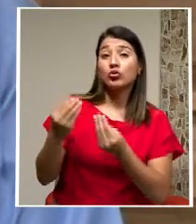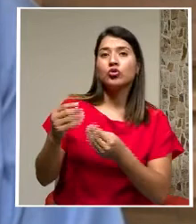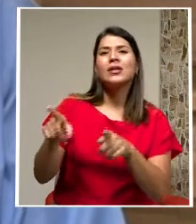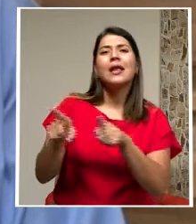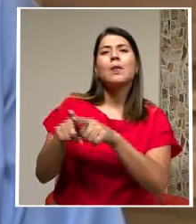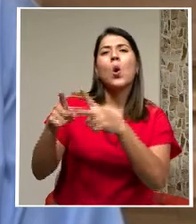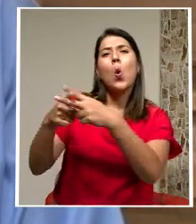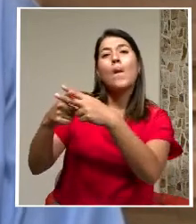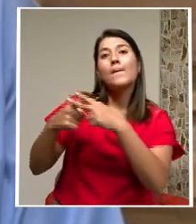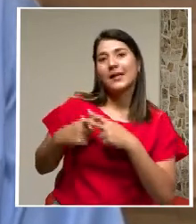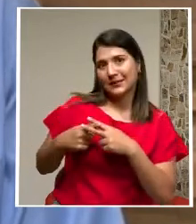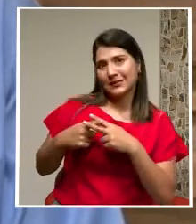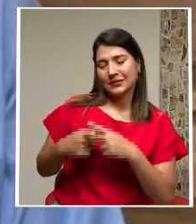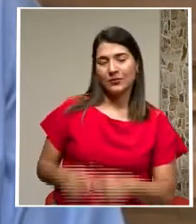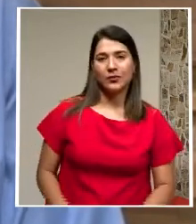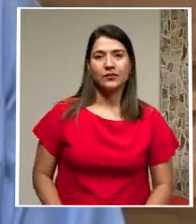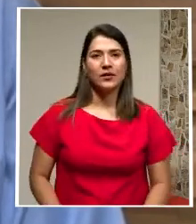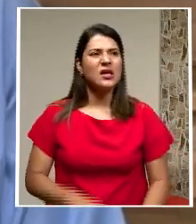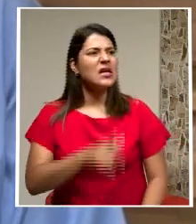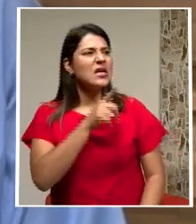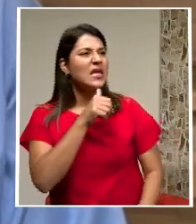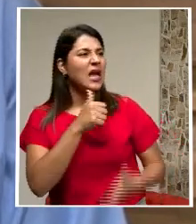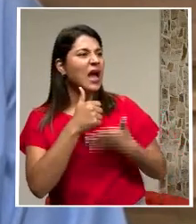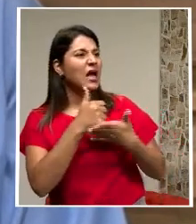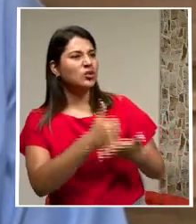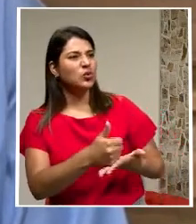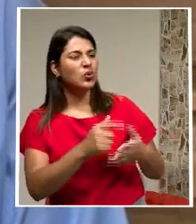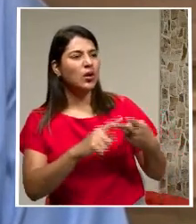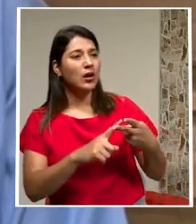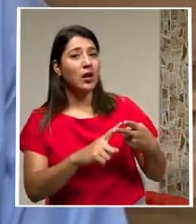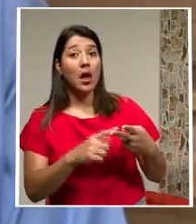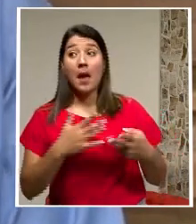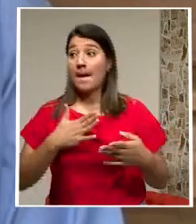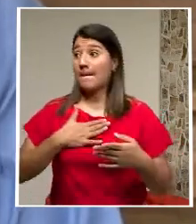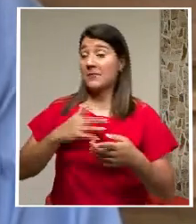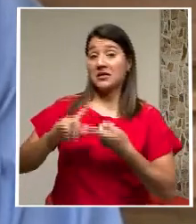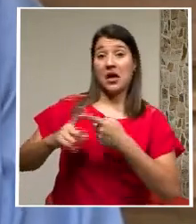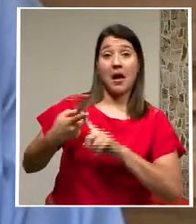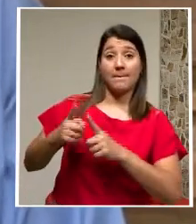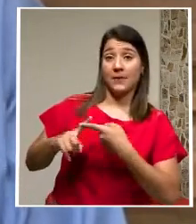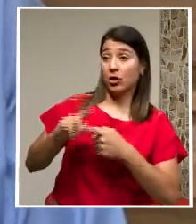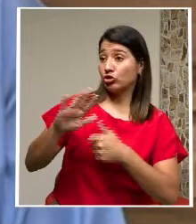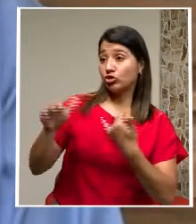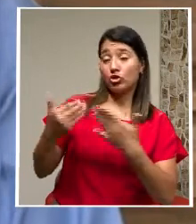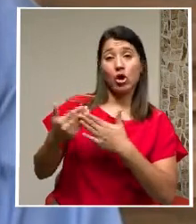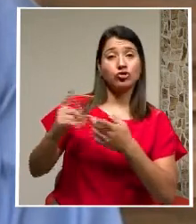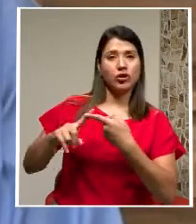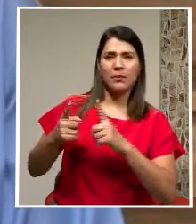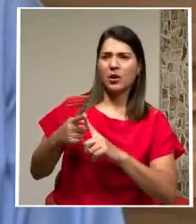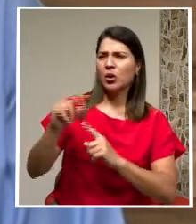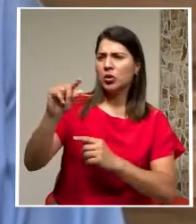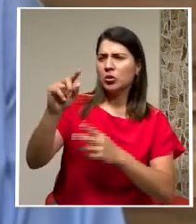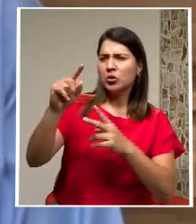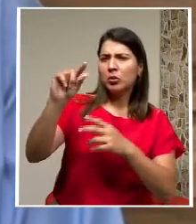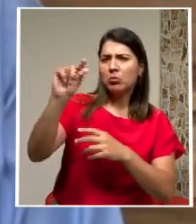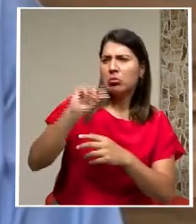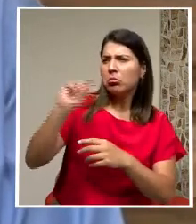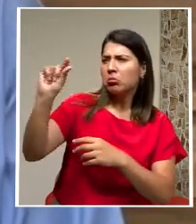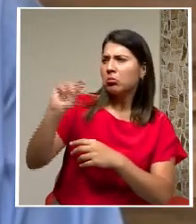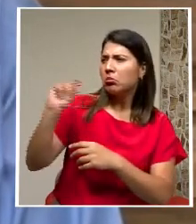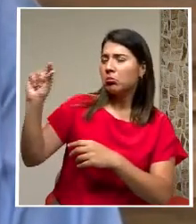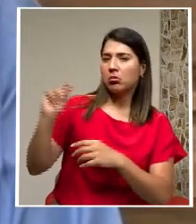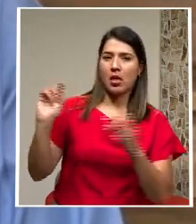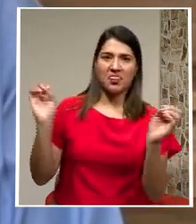Pequeñito ¿Y quiénes Le contribuyeron Y a quiénes Amigos míos Amigos míos Todos Amigos todos Pequeños Aquí no hay Ninguna